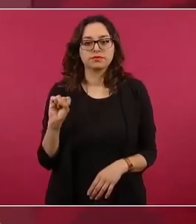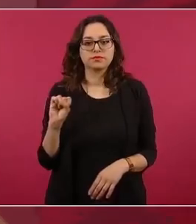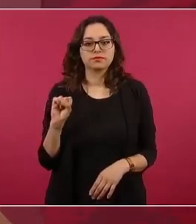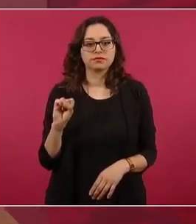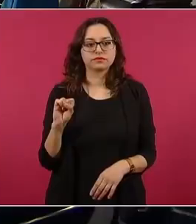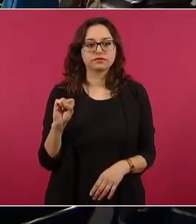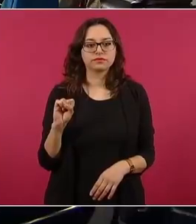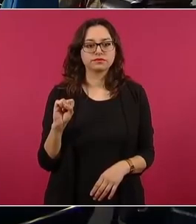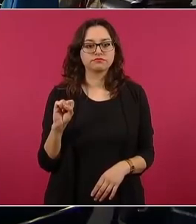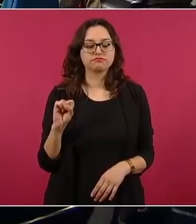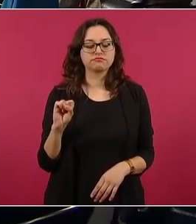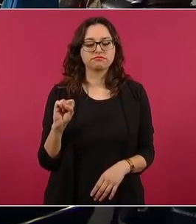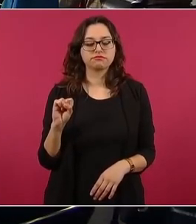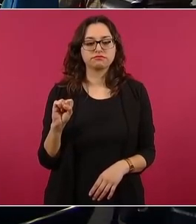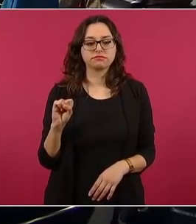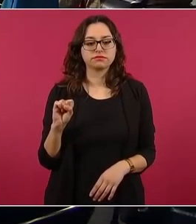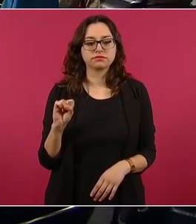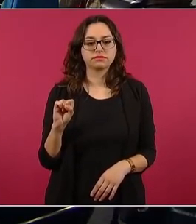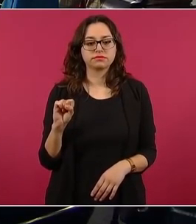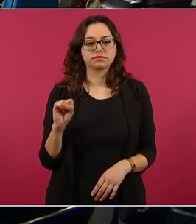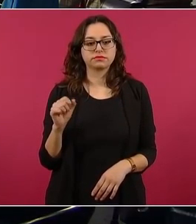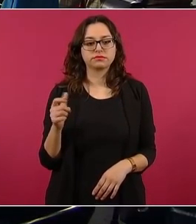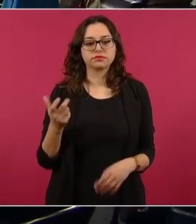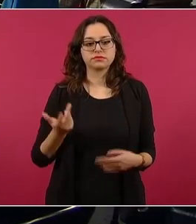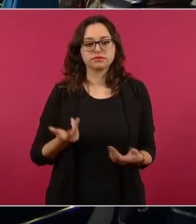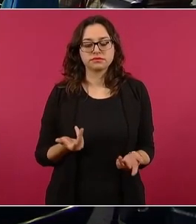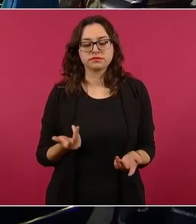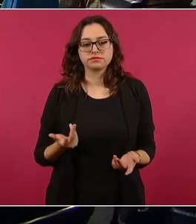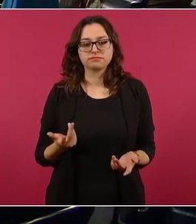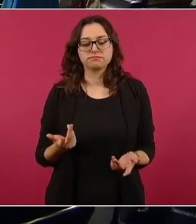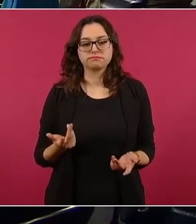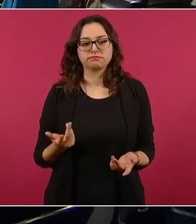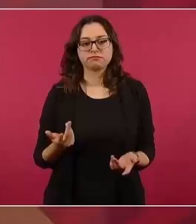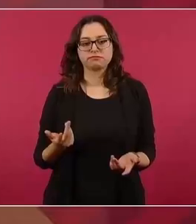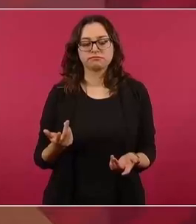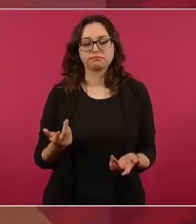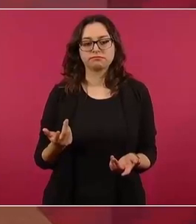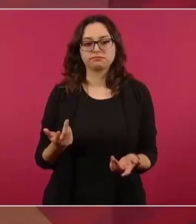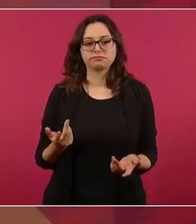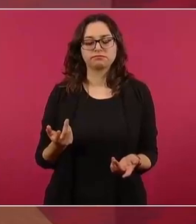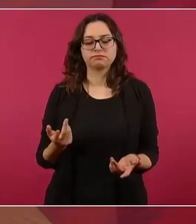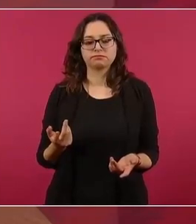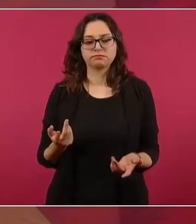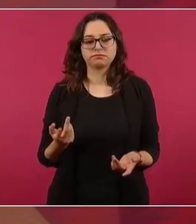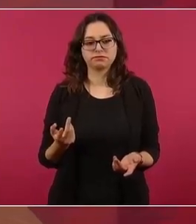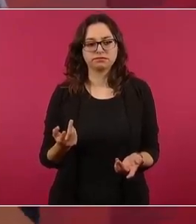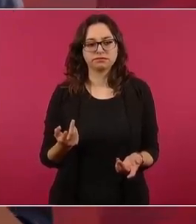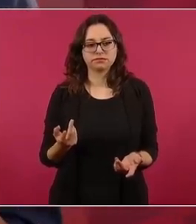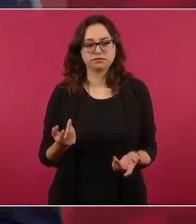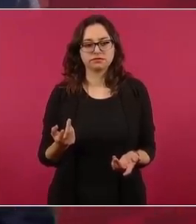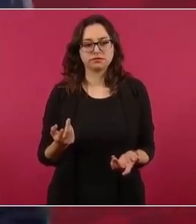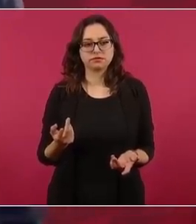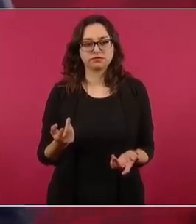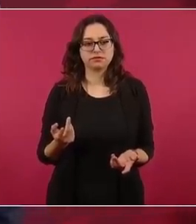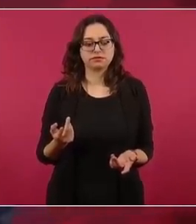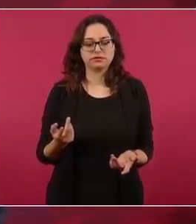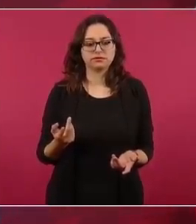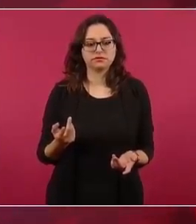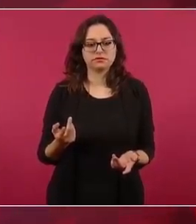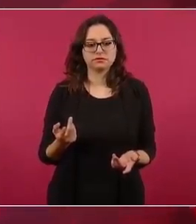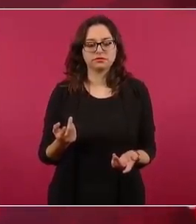no creo, sinceramente, que